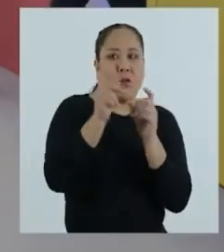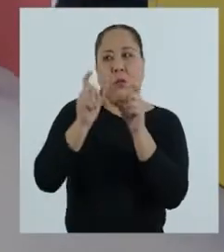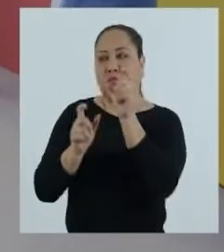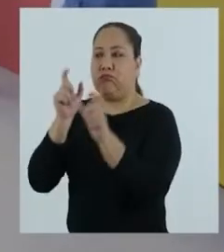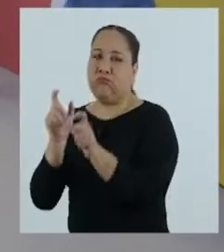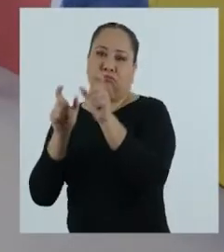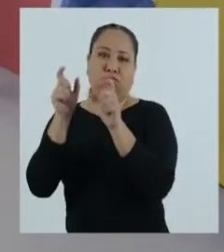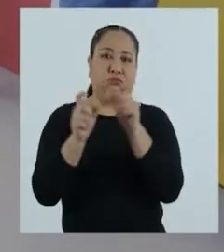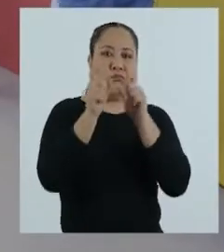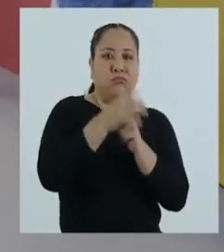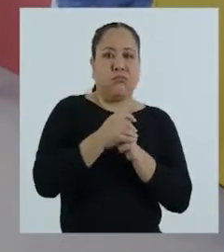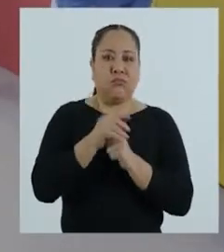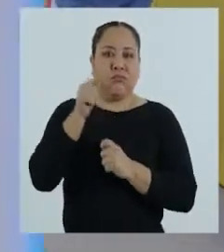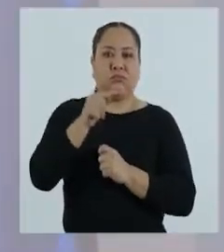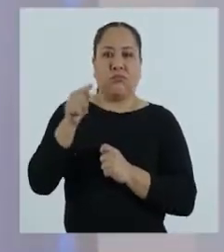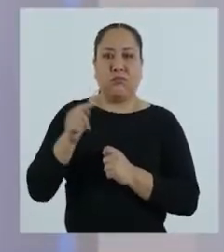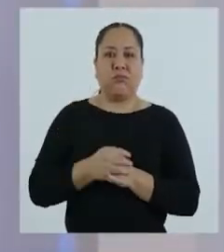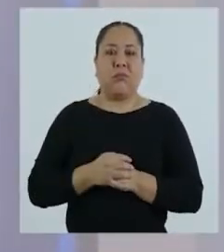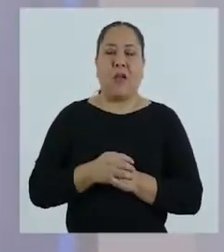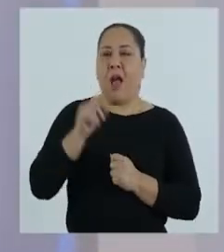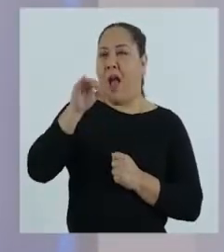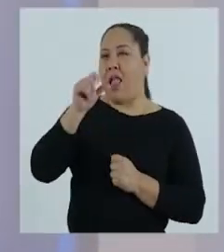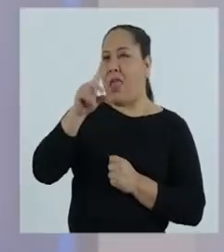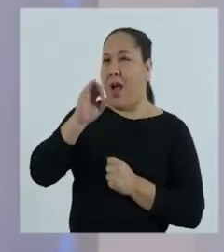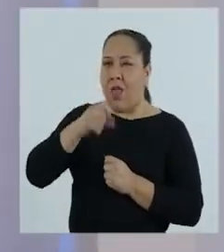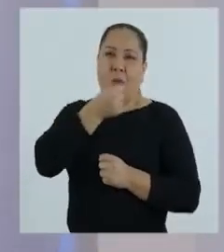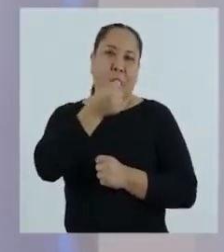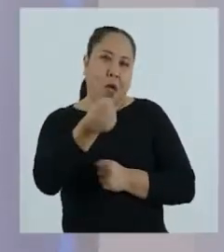Primer y